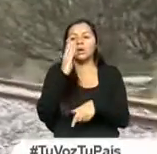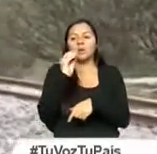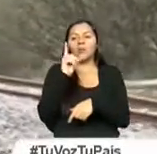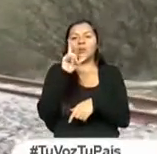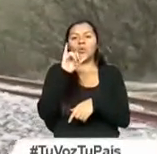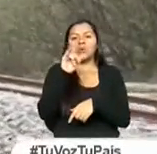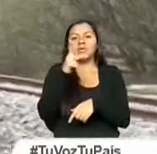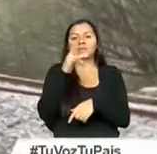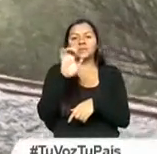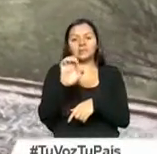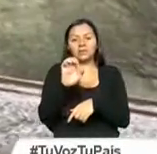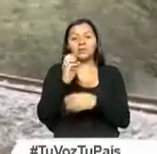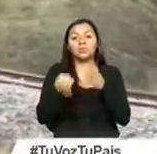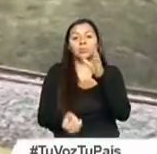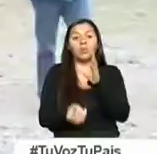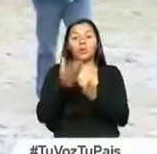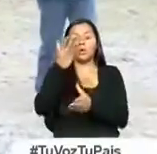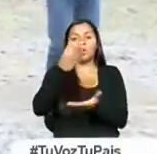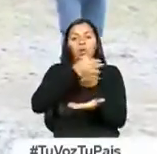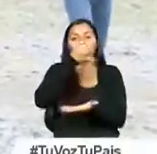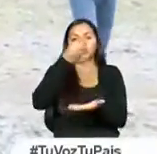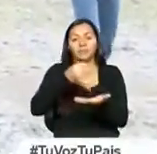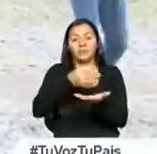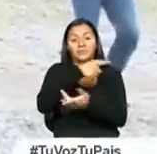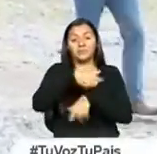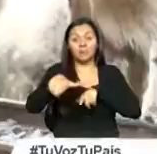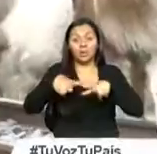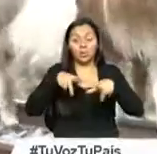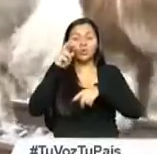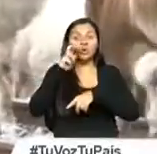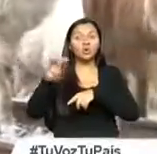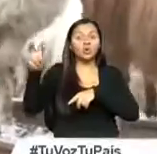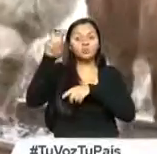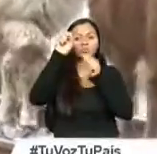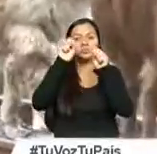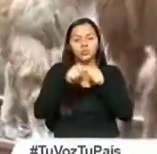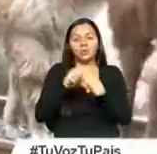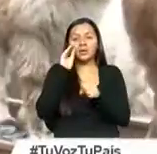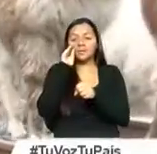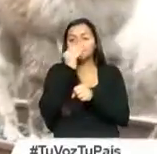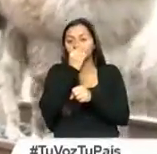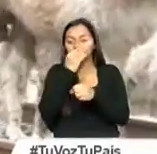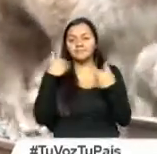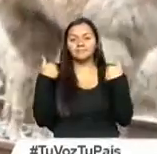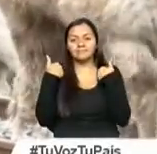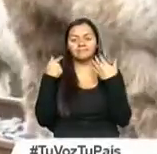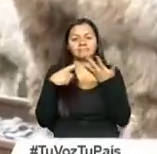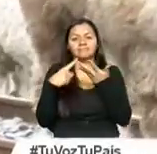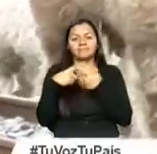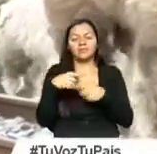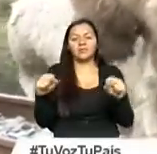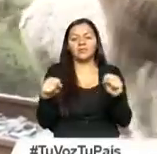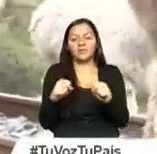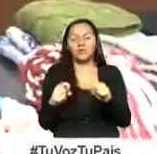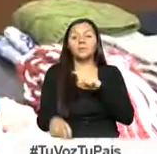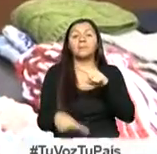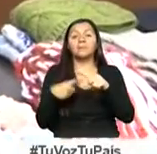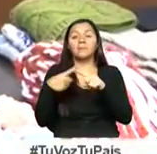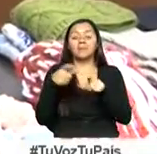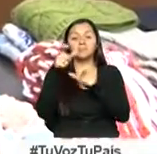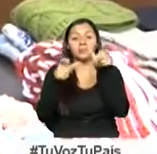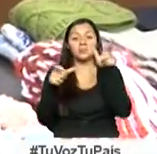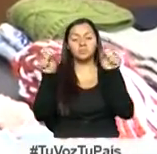pies del volcán Cotopaxi. En este lugar, los turistas pueden apreciar la flora y fauna del páramo andino y la hospitalidad de los